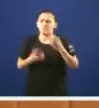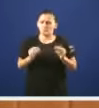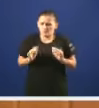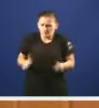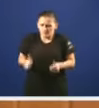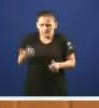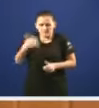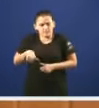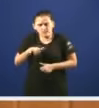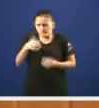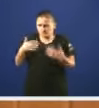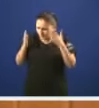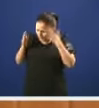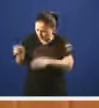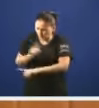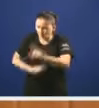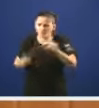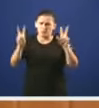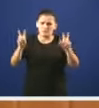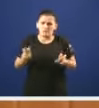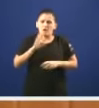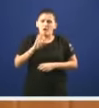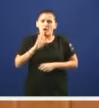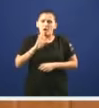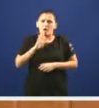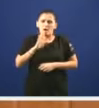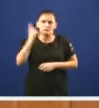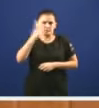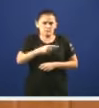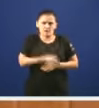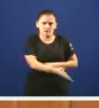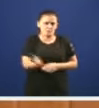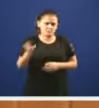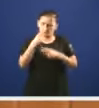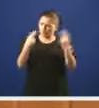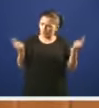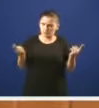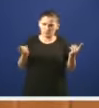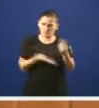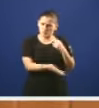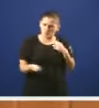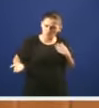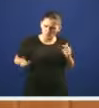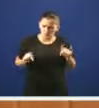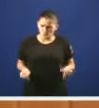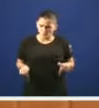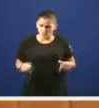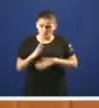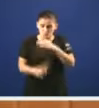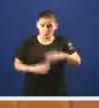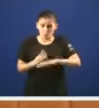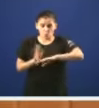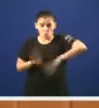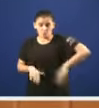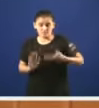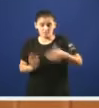legislatura por esta cuestión e nomeadamente, como é conhecido e público nesta Cámara esta mesma legislatura no pasado